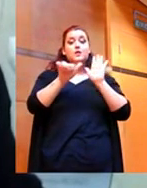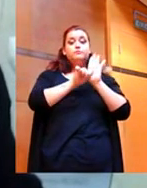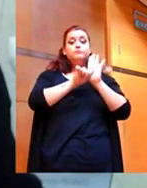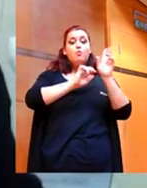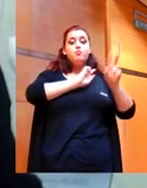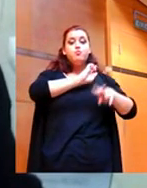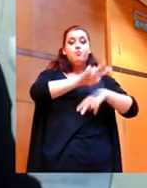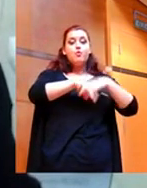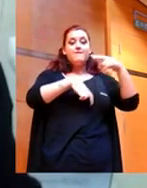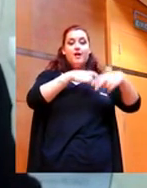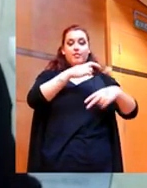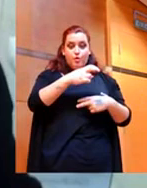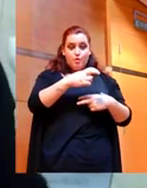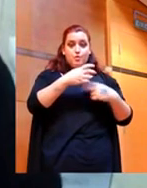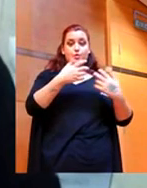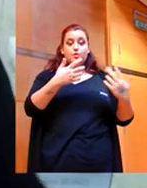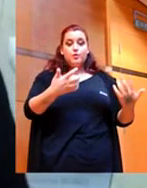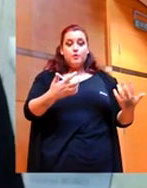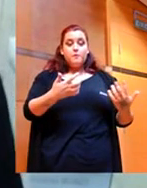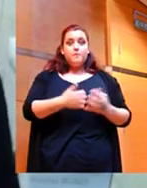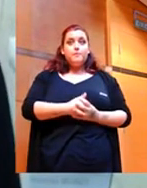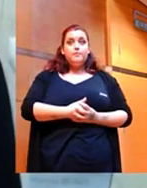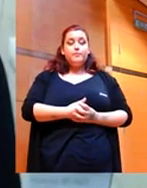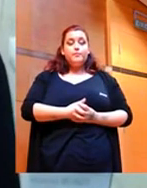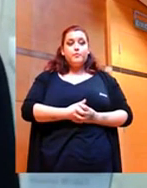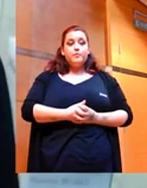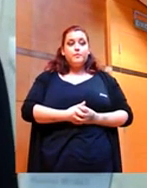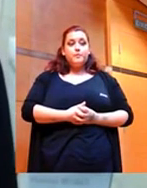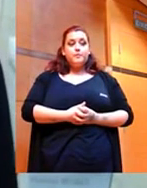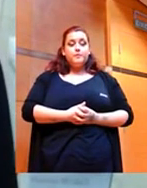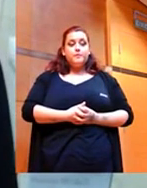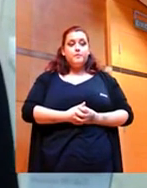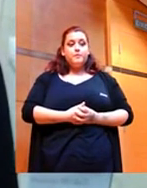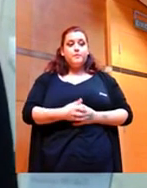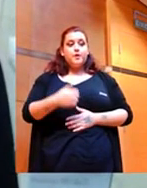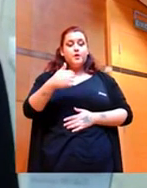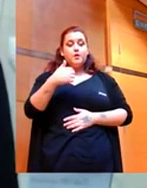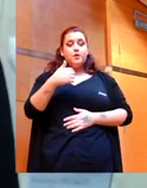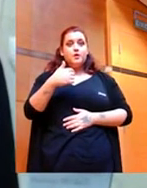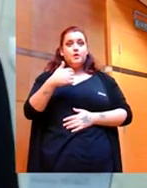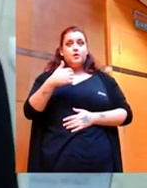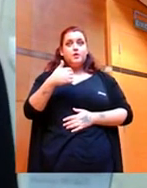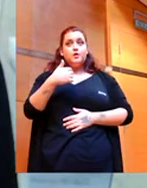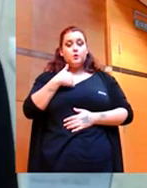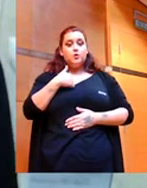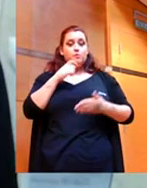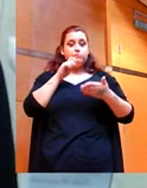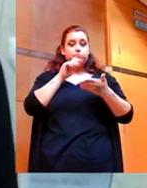él es el que le boté por escrito. Yo estaba tomando o prenen nota por